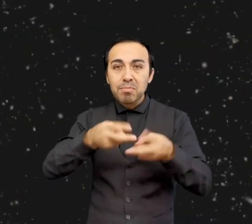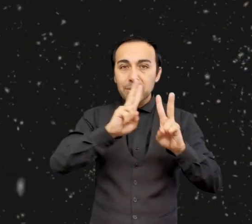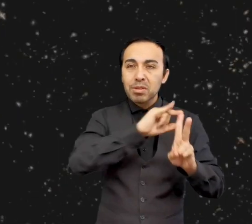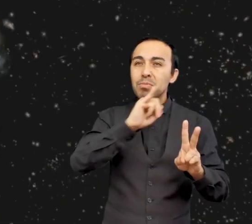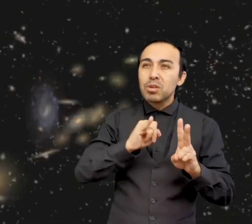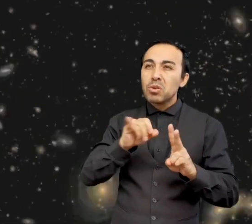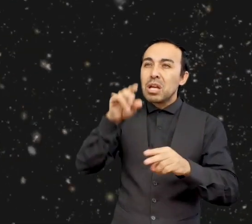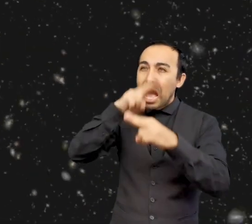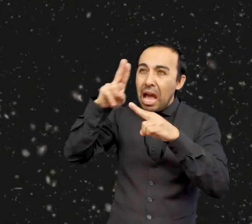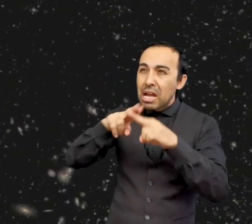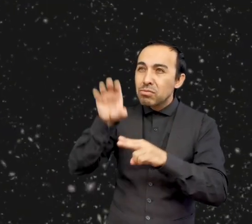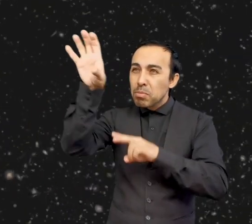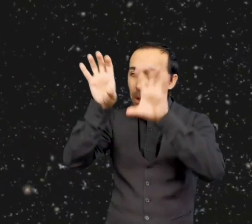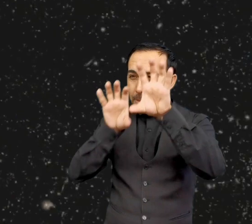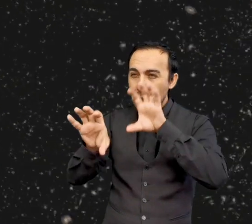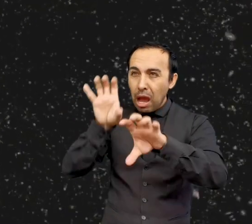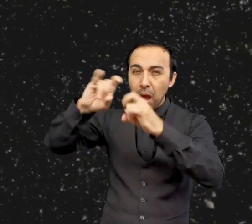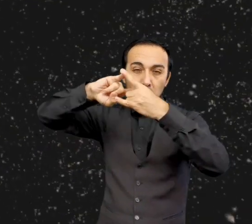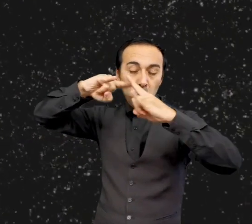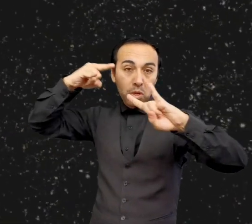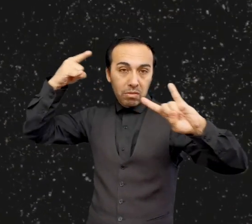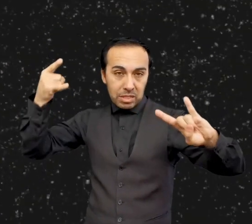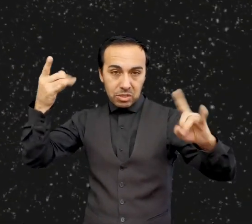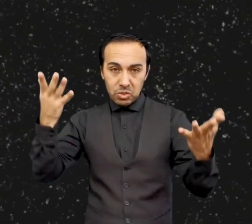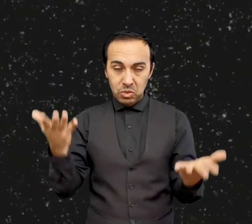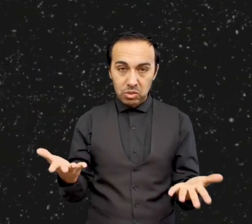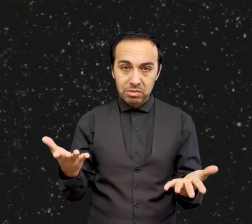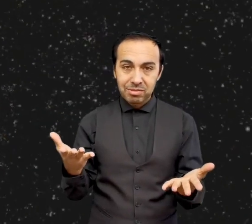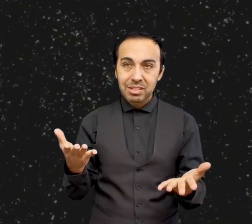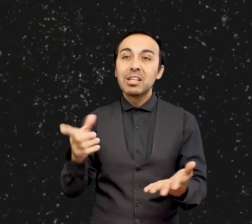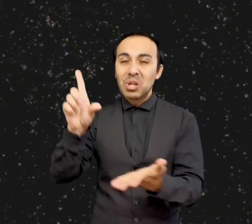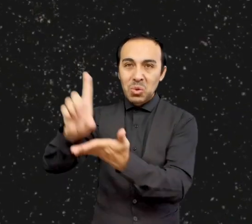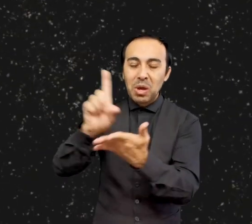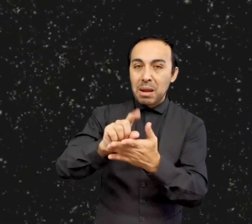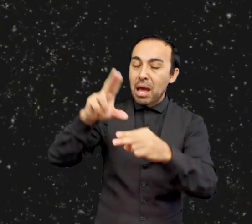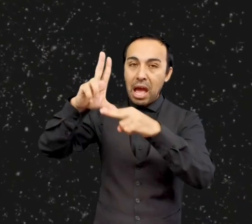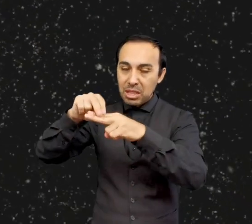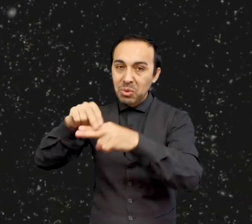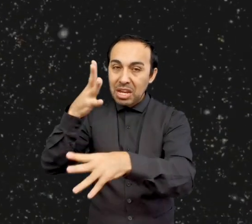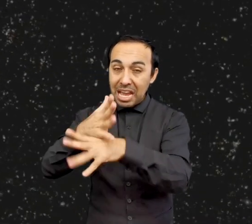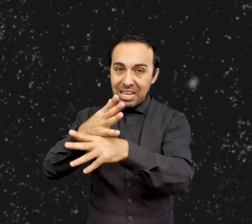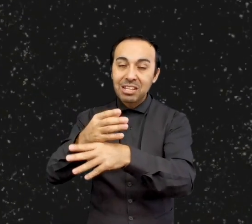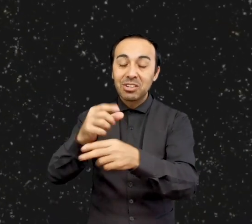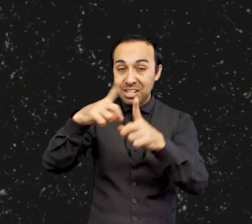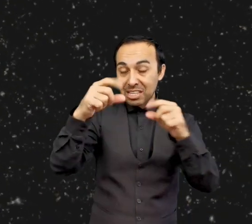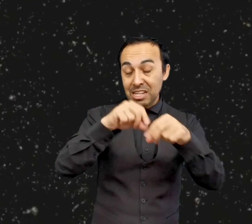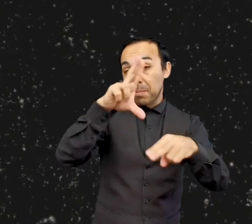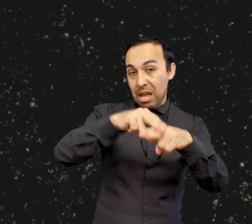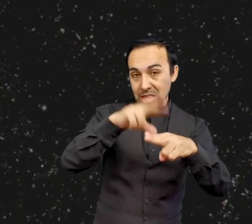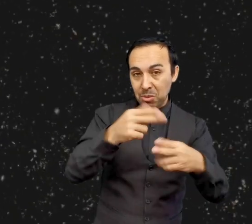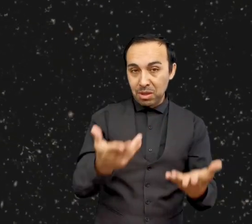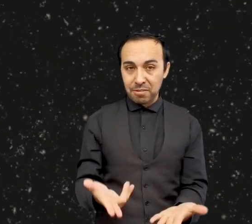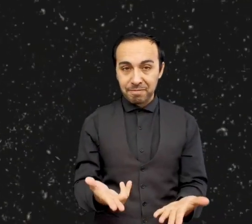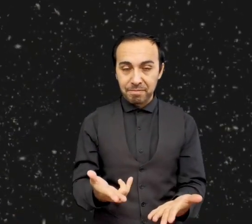global único de los registros fósiles de la Vía Láctea que sobreviven en sus estrellas y en el material interestelar.